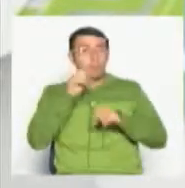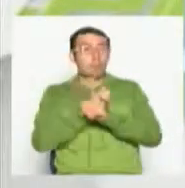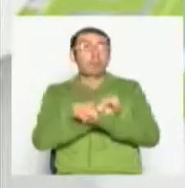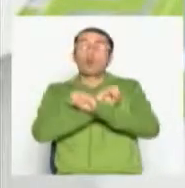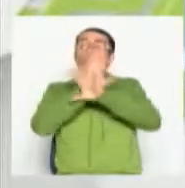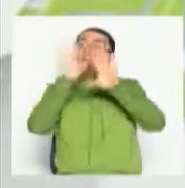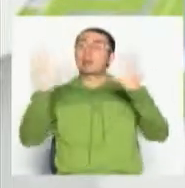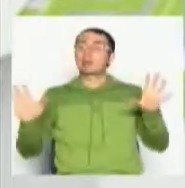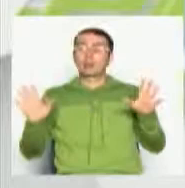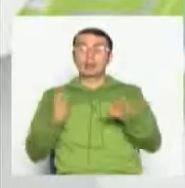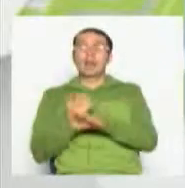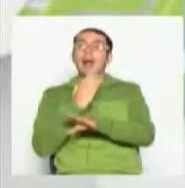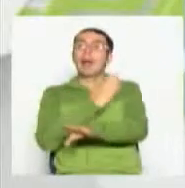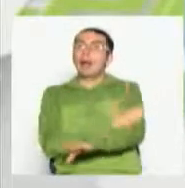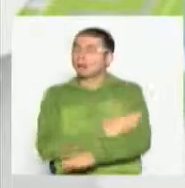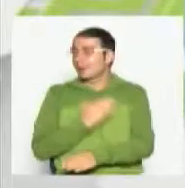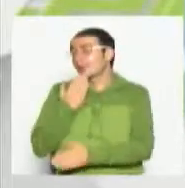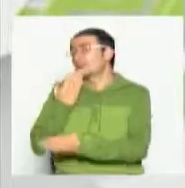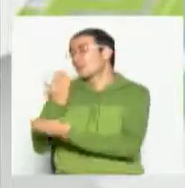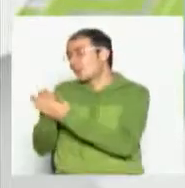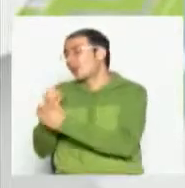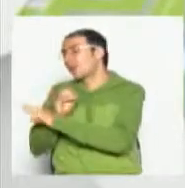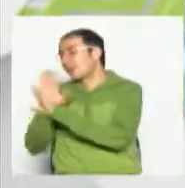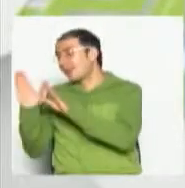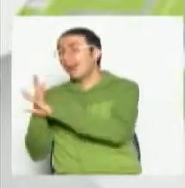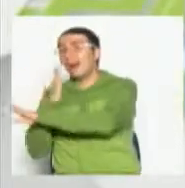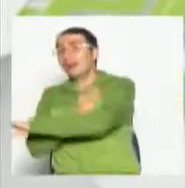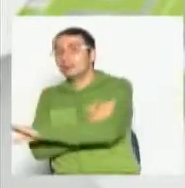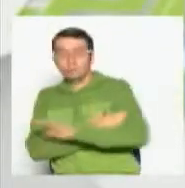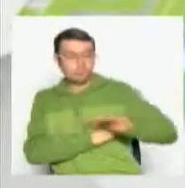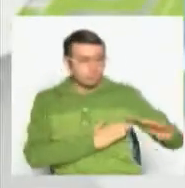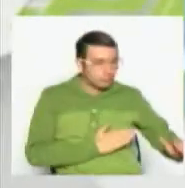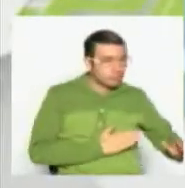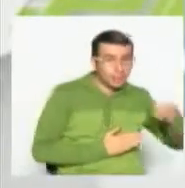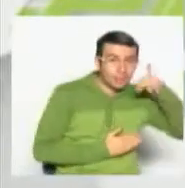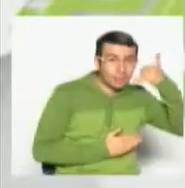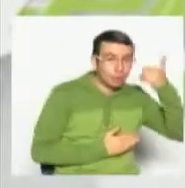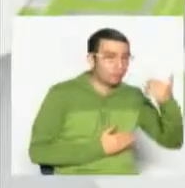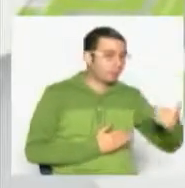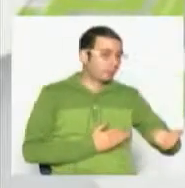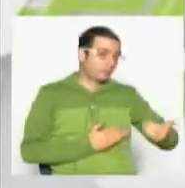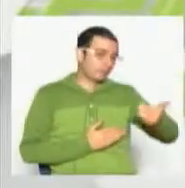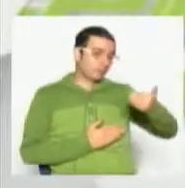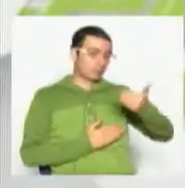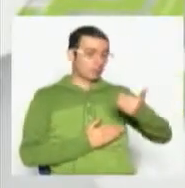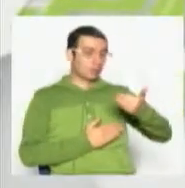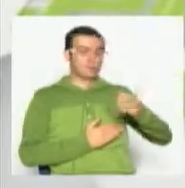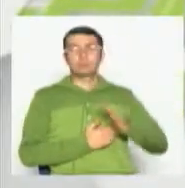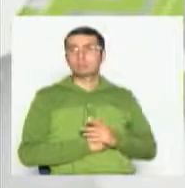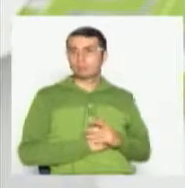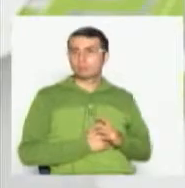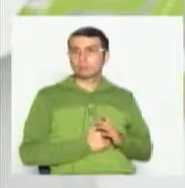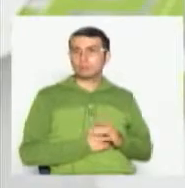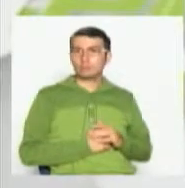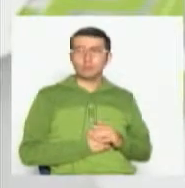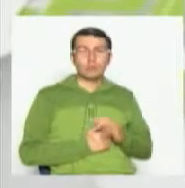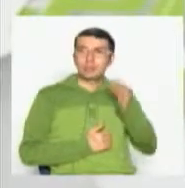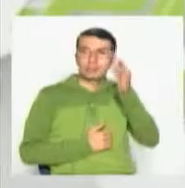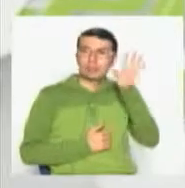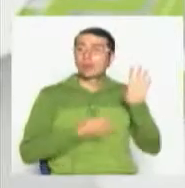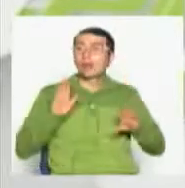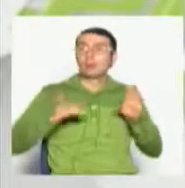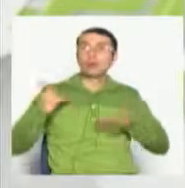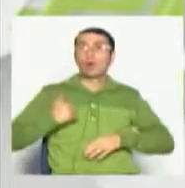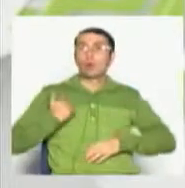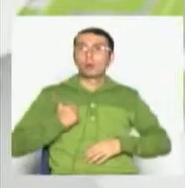casi que antes de decirle a su pareja buenos días, miran el celular, ¿cierto? Se le embolata un celular, sobre todo a los